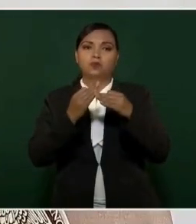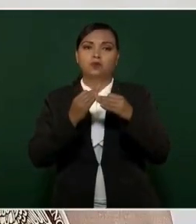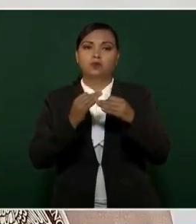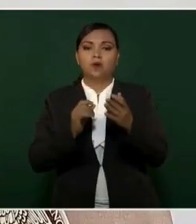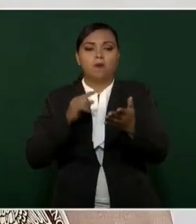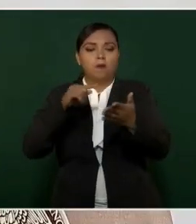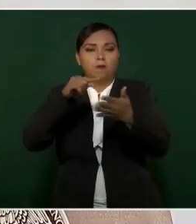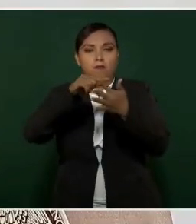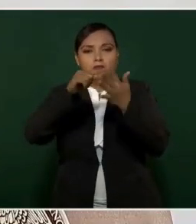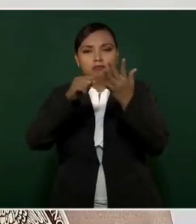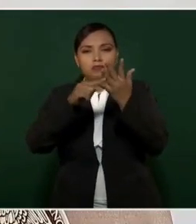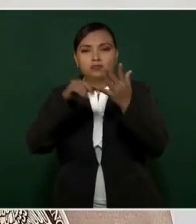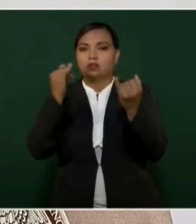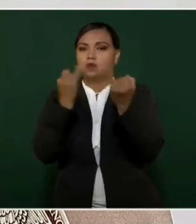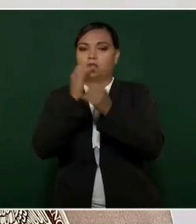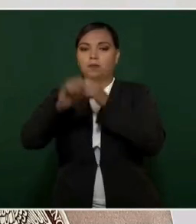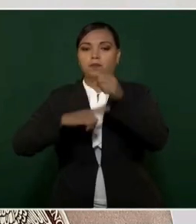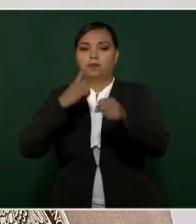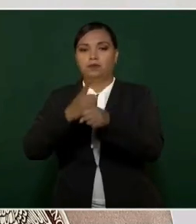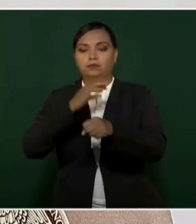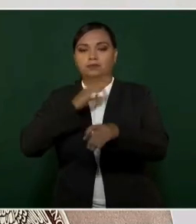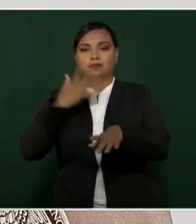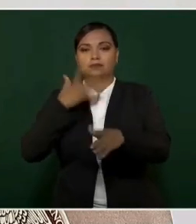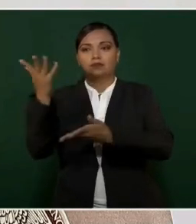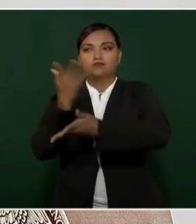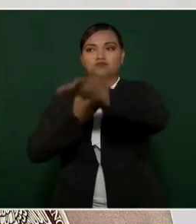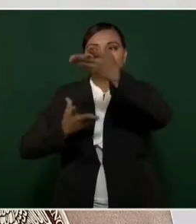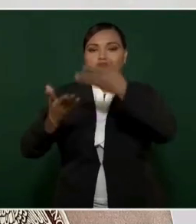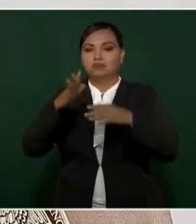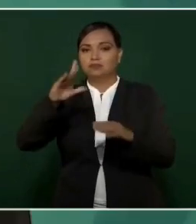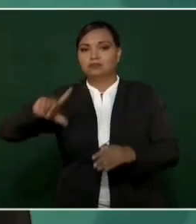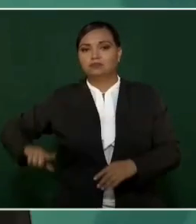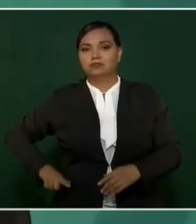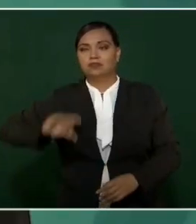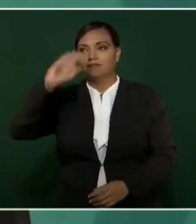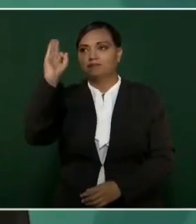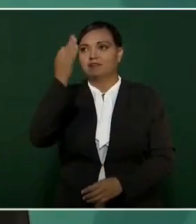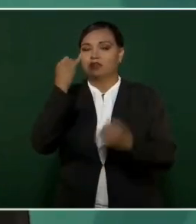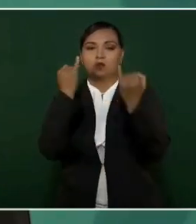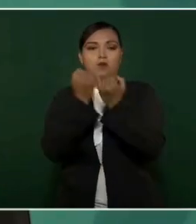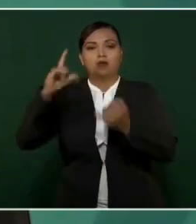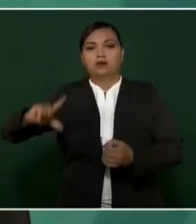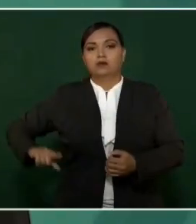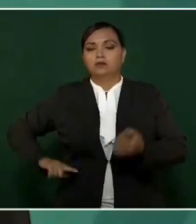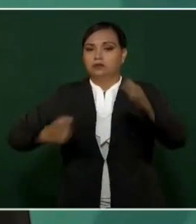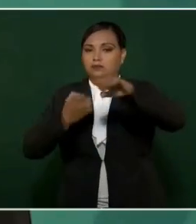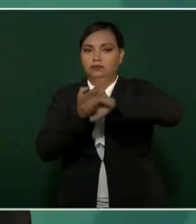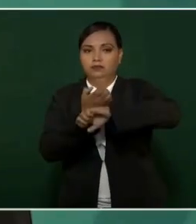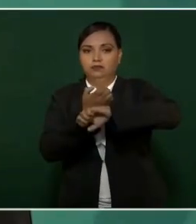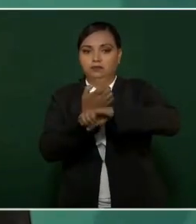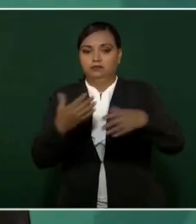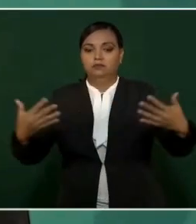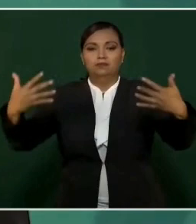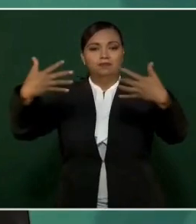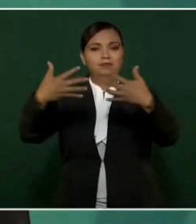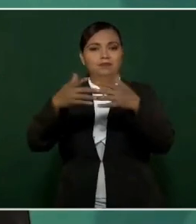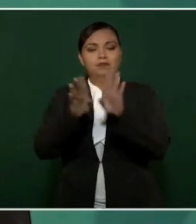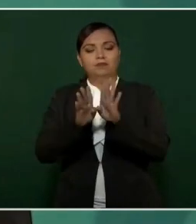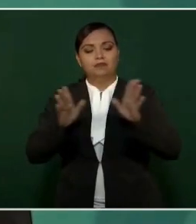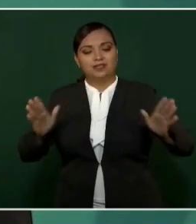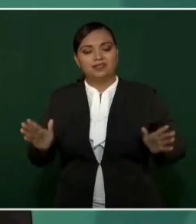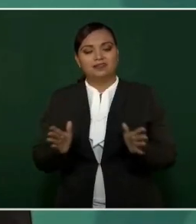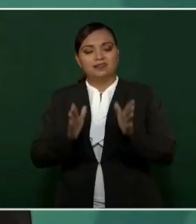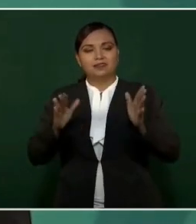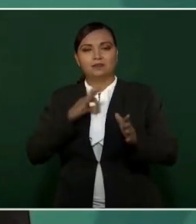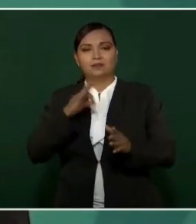oportunidades para restablecer la colaboración entre el gobierno federal y el gobierno del estado son alentadoras